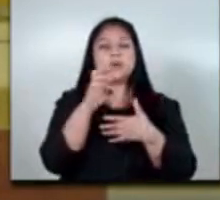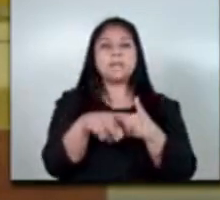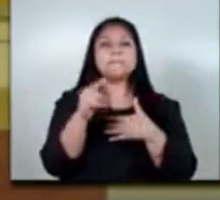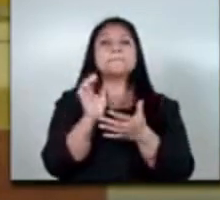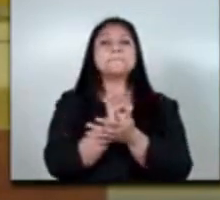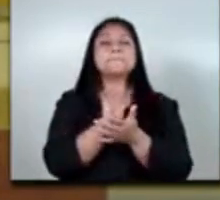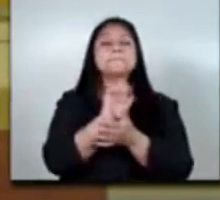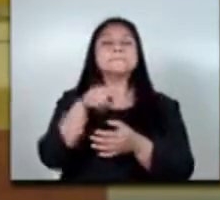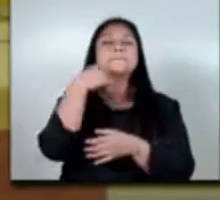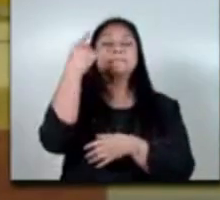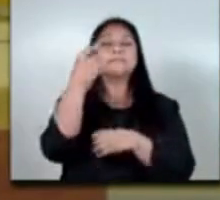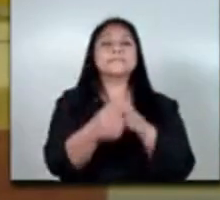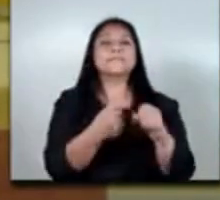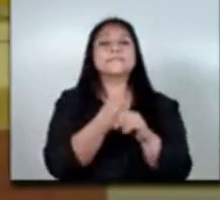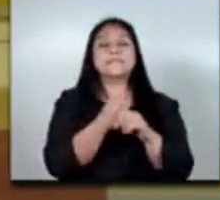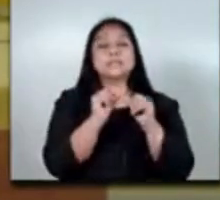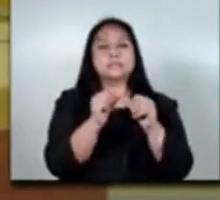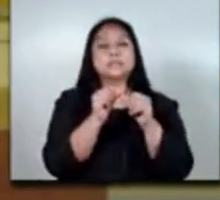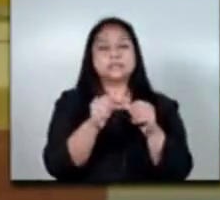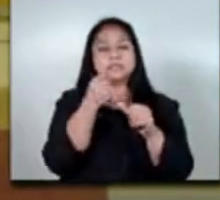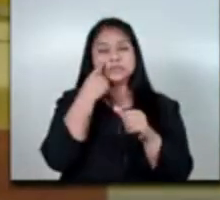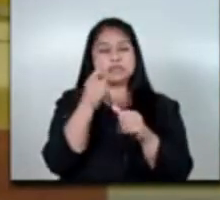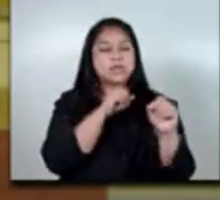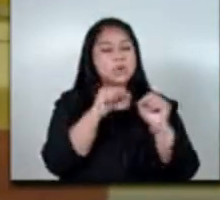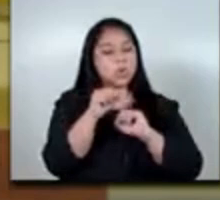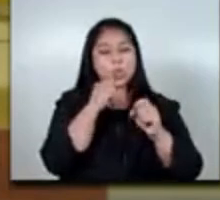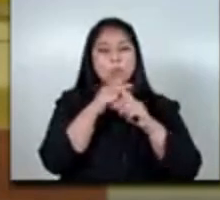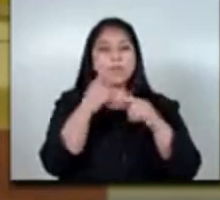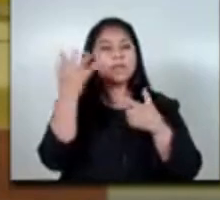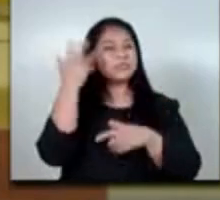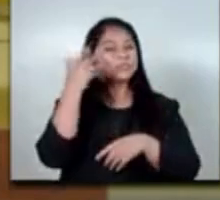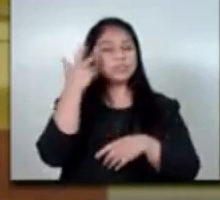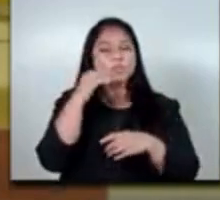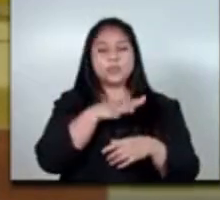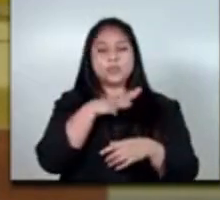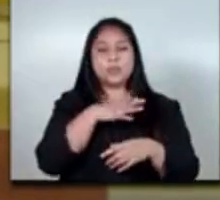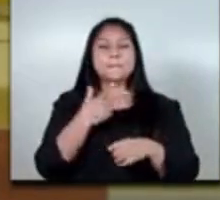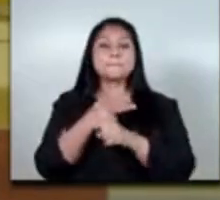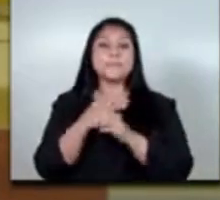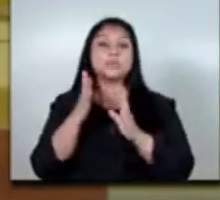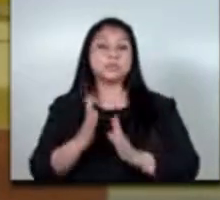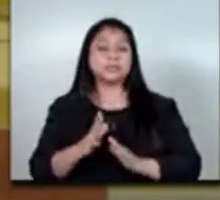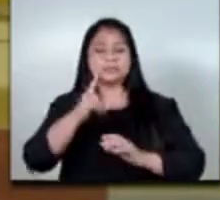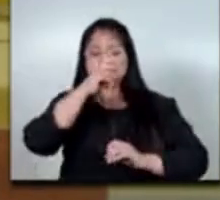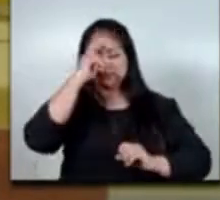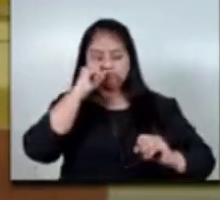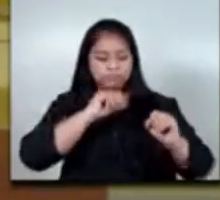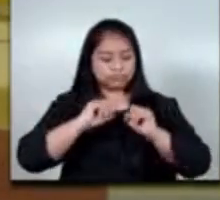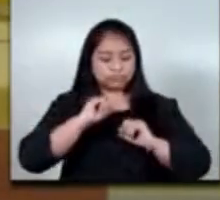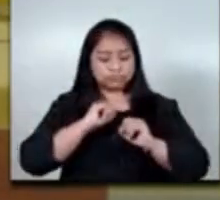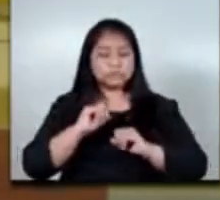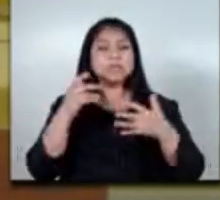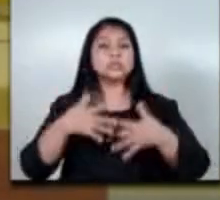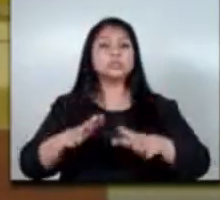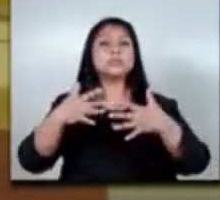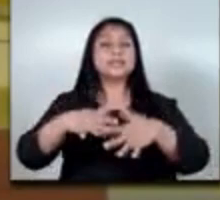poder seguir creciendo de esa manera para que cada día tengamos más gente guatemalteca trabajando en los mares